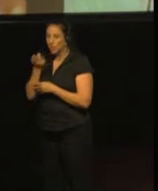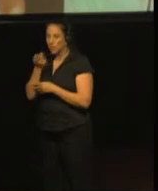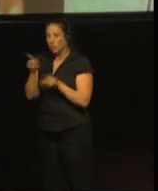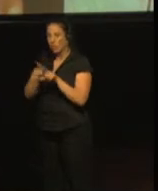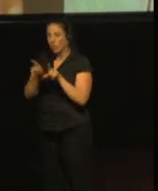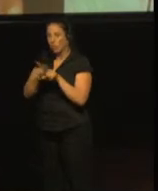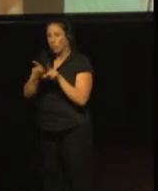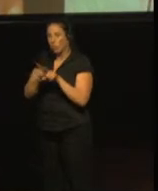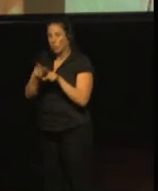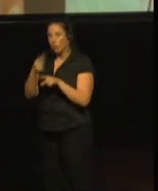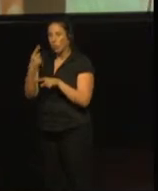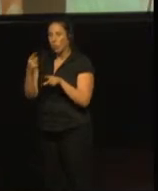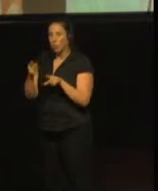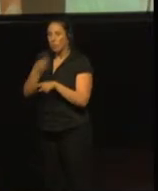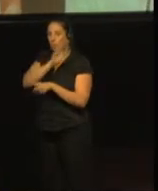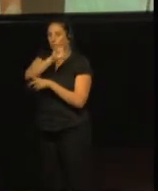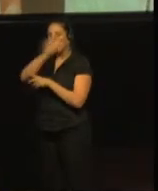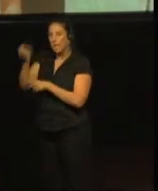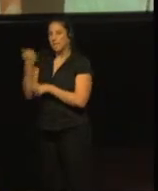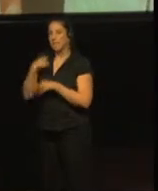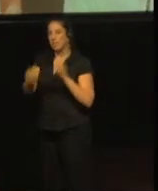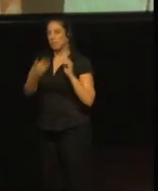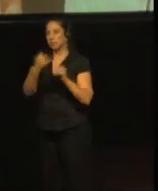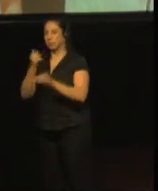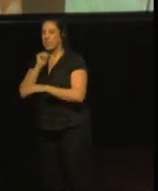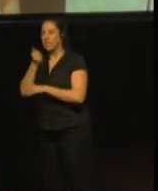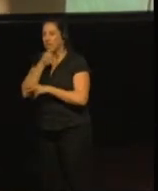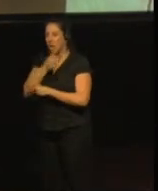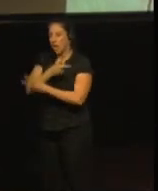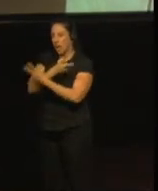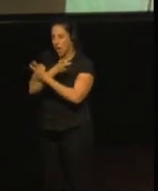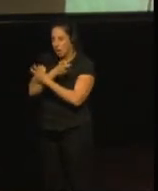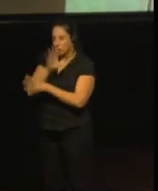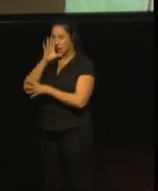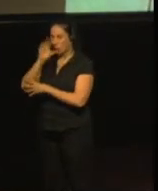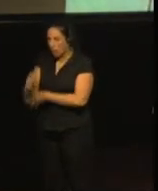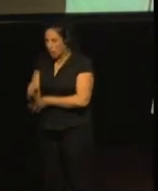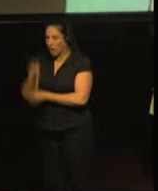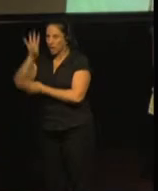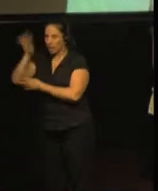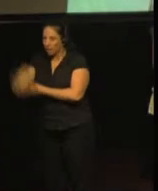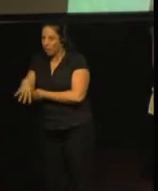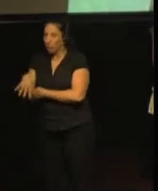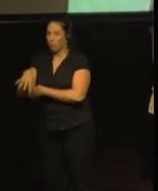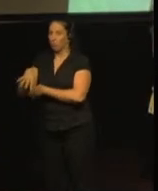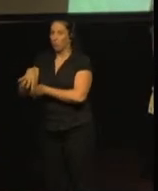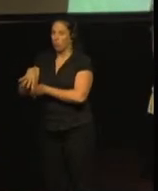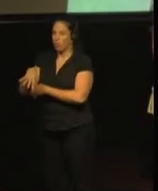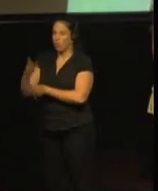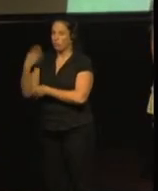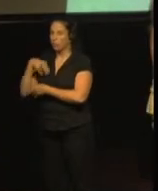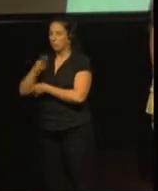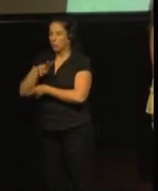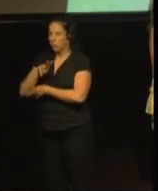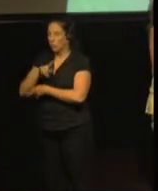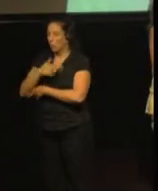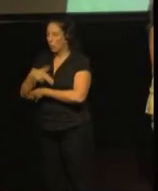sido los países que han enviado los cuestionarios. Austria, Bulgaria, Cataluña, Croacia,